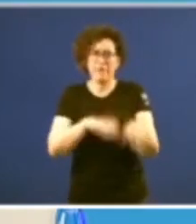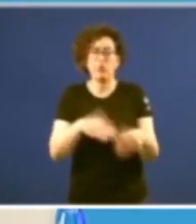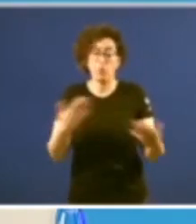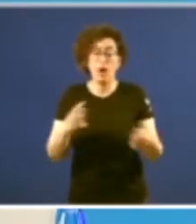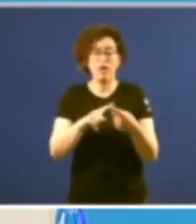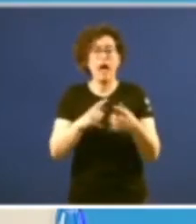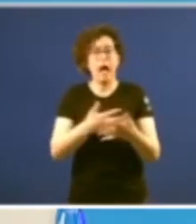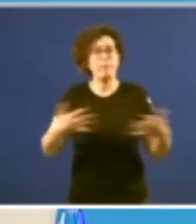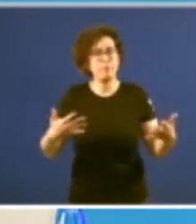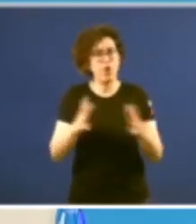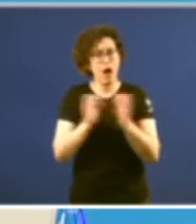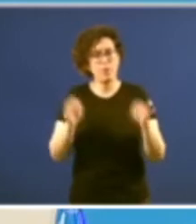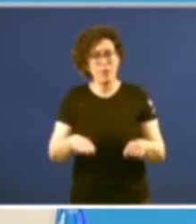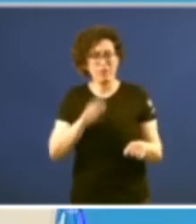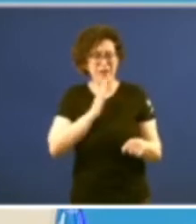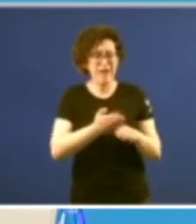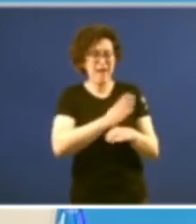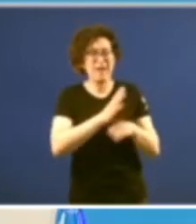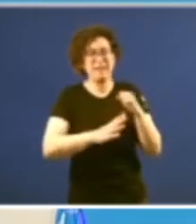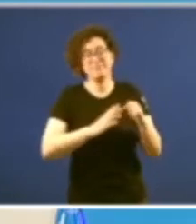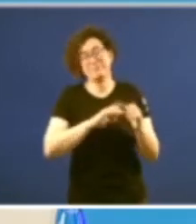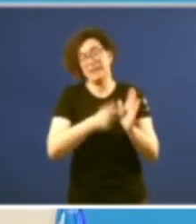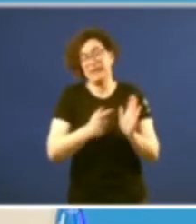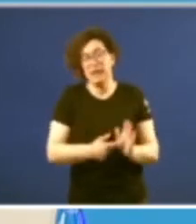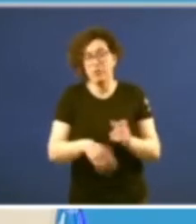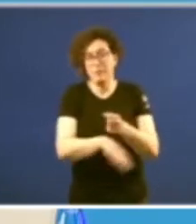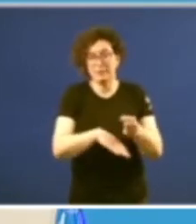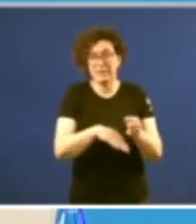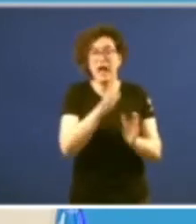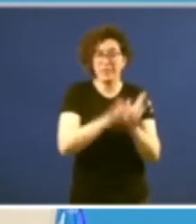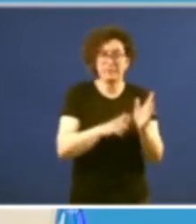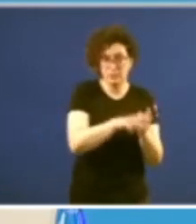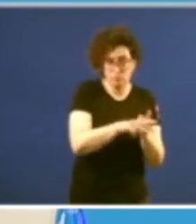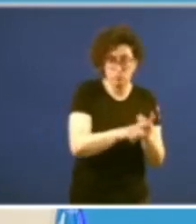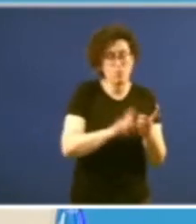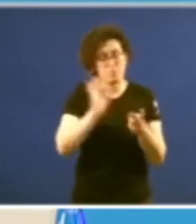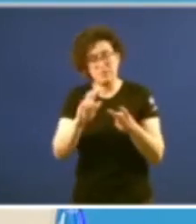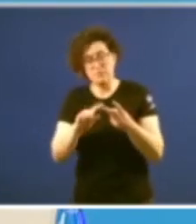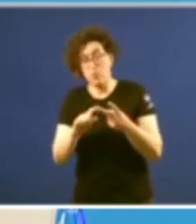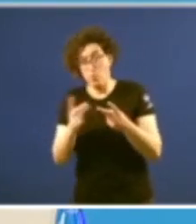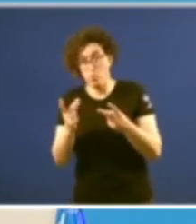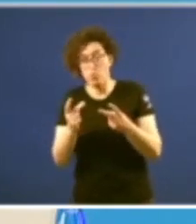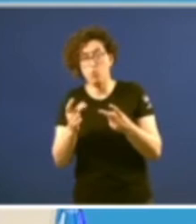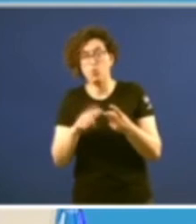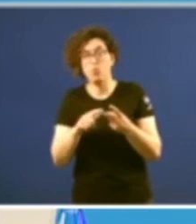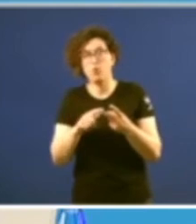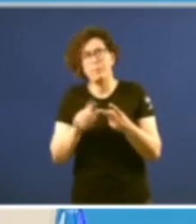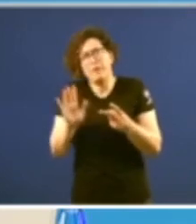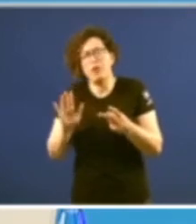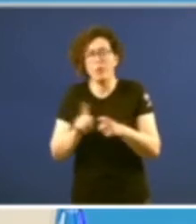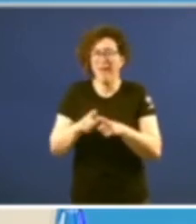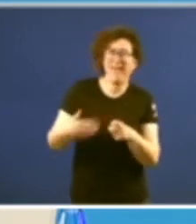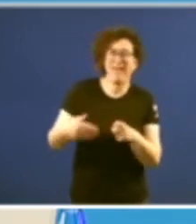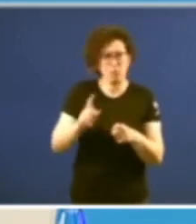amplio consenso na aprobación da legislación básica de desarrollo estatutario e a segunda pero non por ello menos